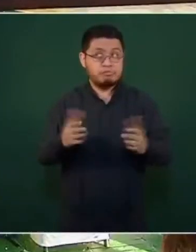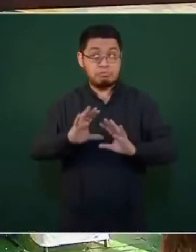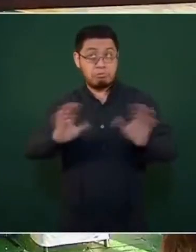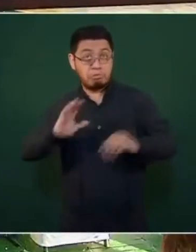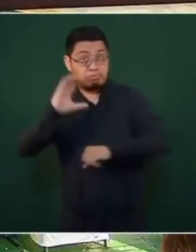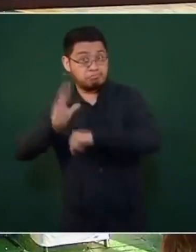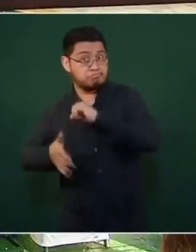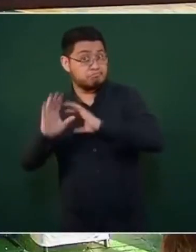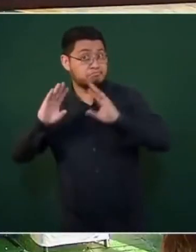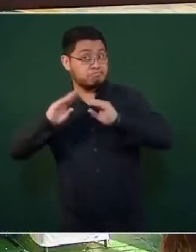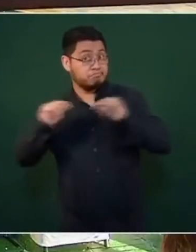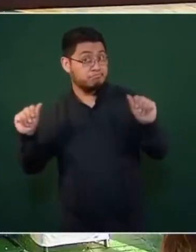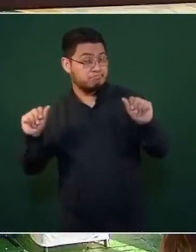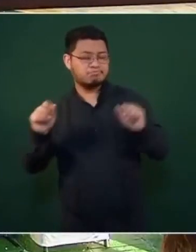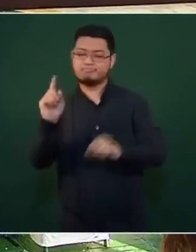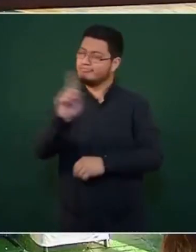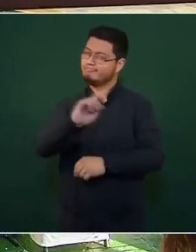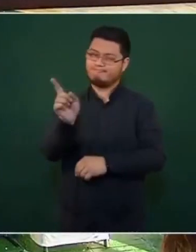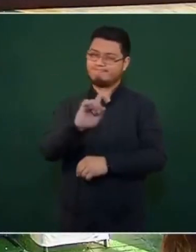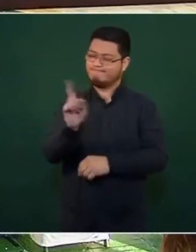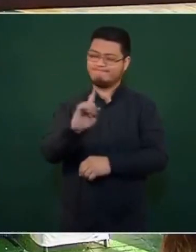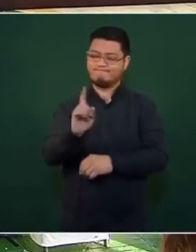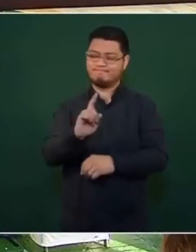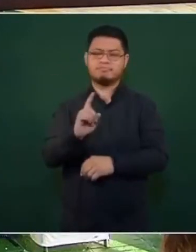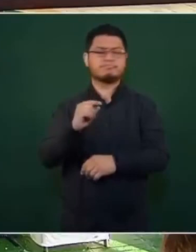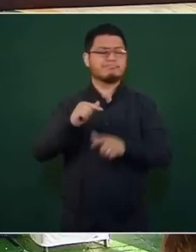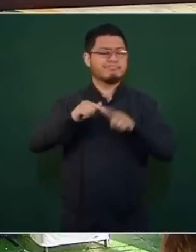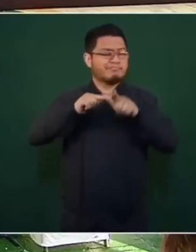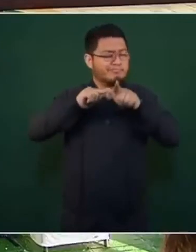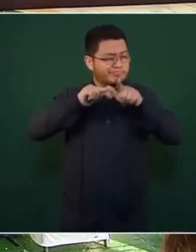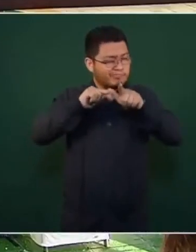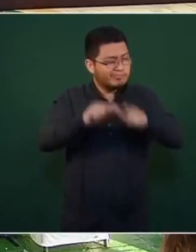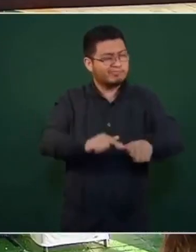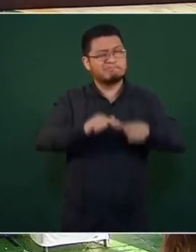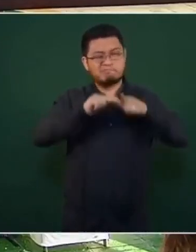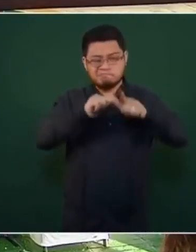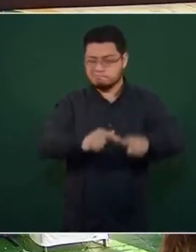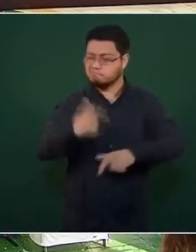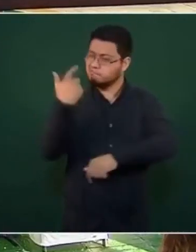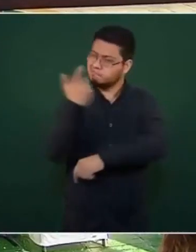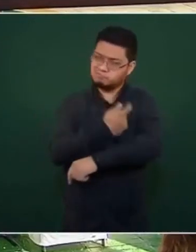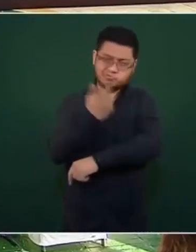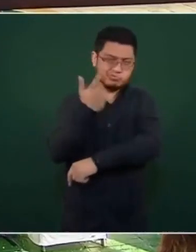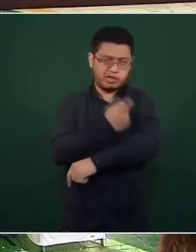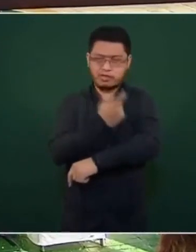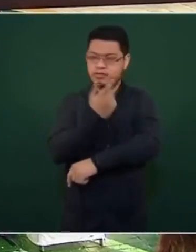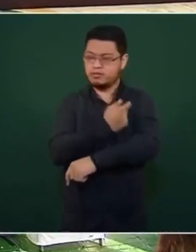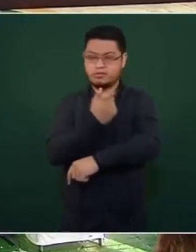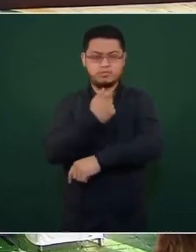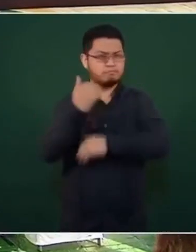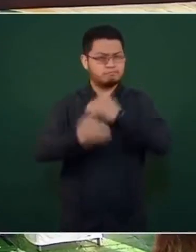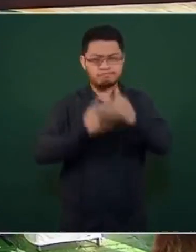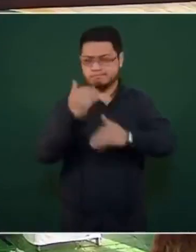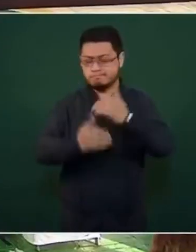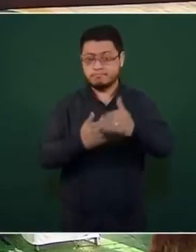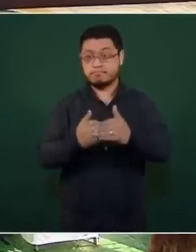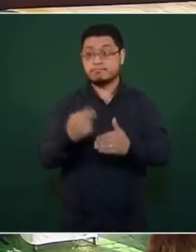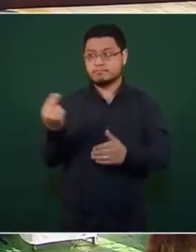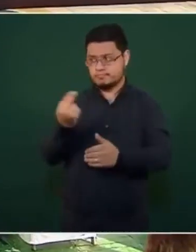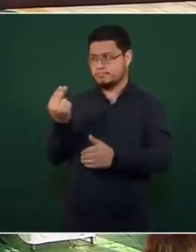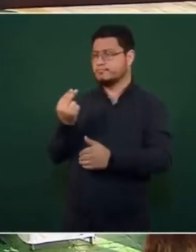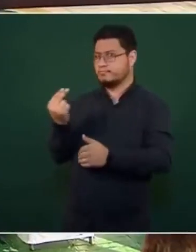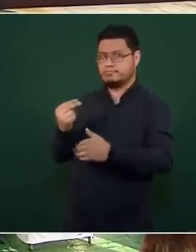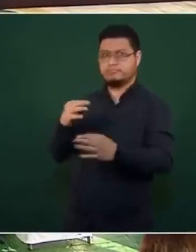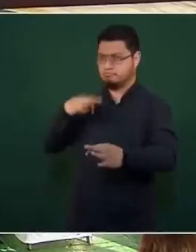hasta que completemos a todo el uso de vacunas que es necesario tener. Tenemos que completar